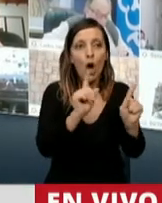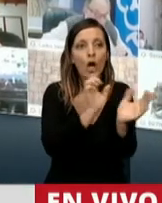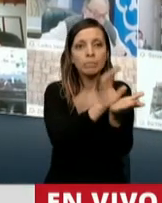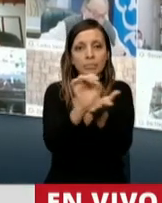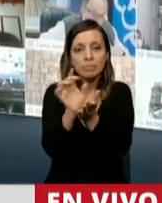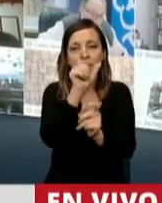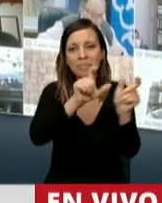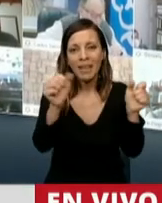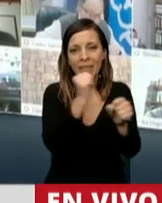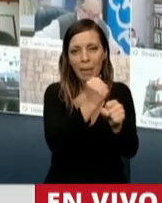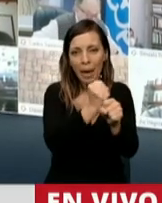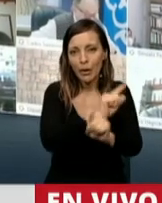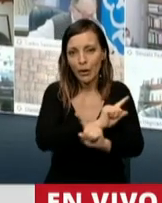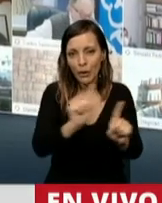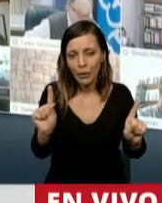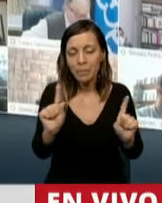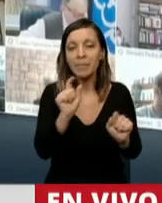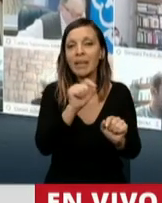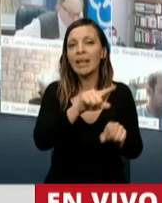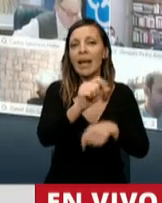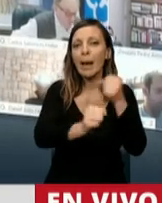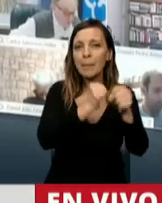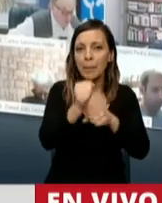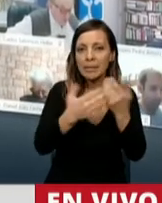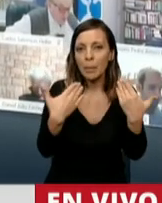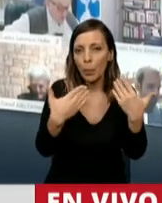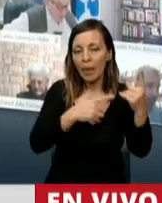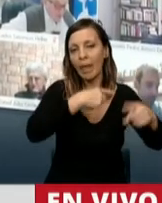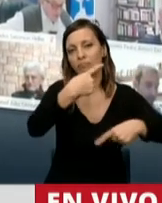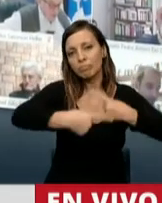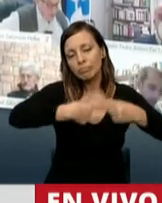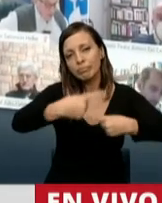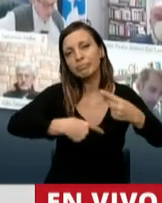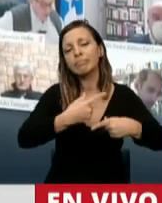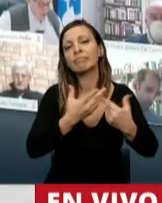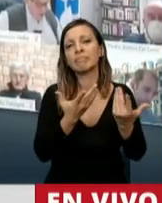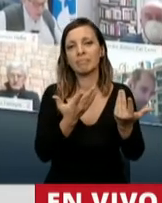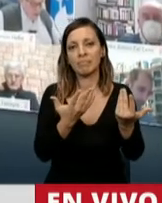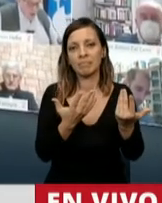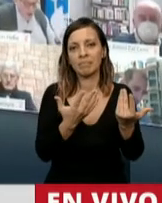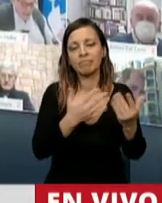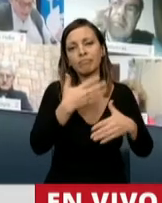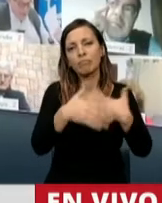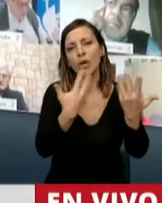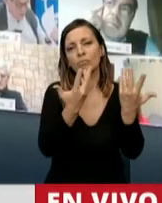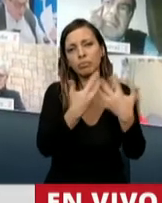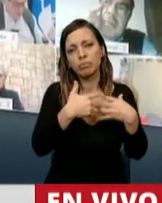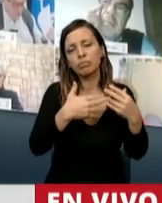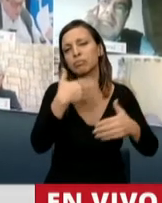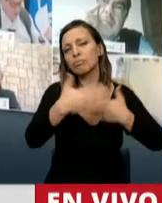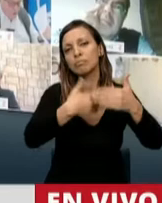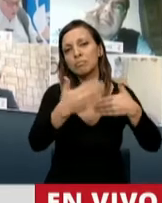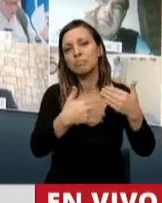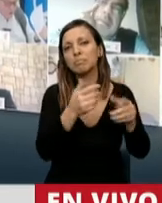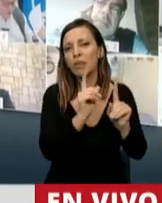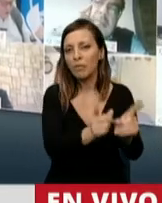que esa empresa siga pudiendo funcionar y haga